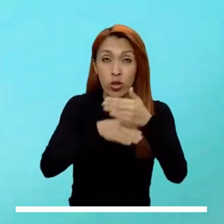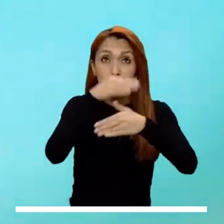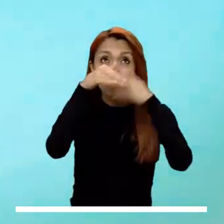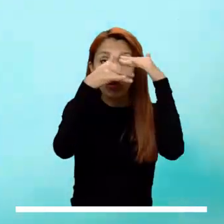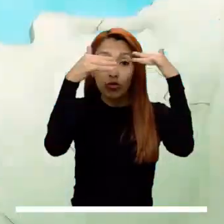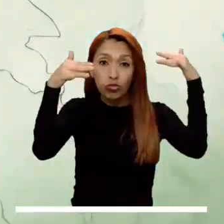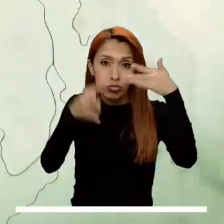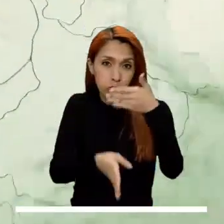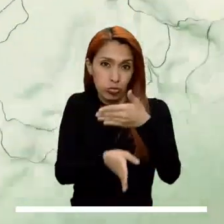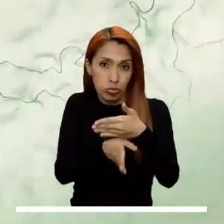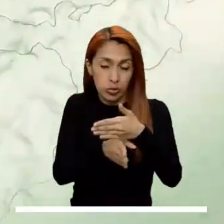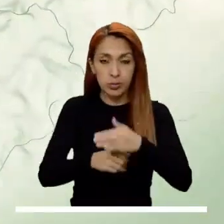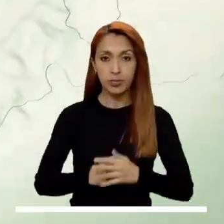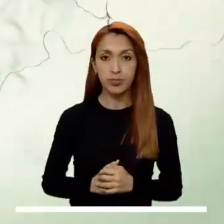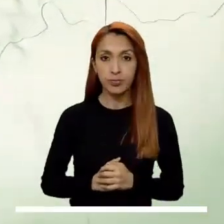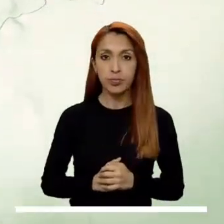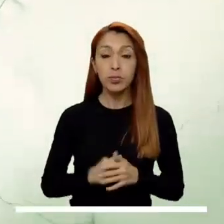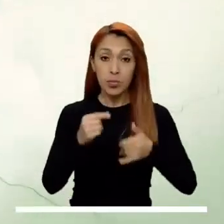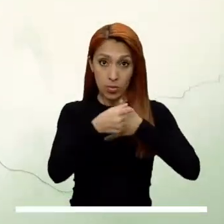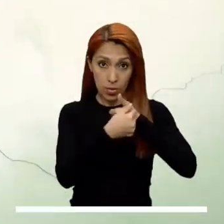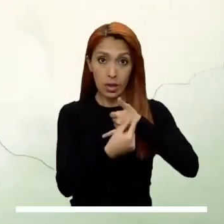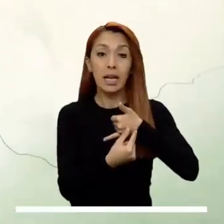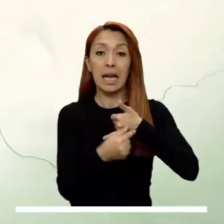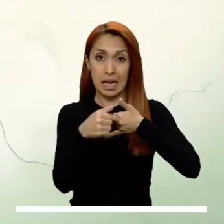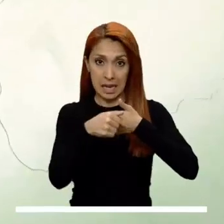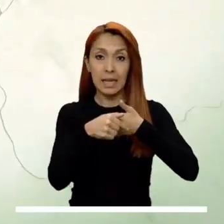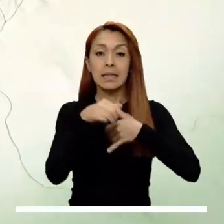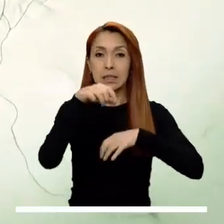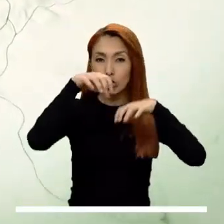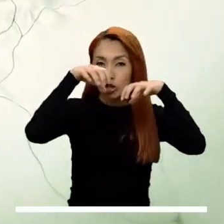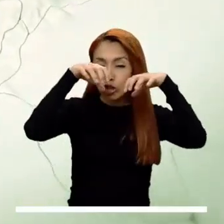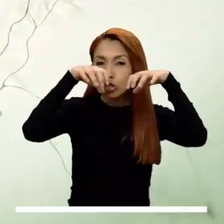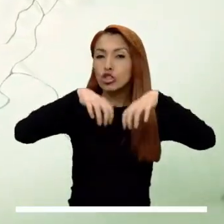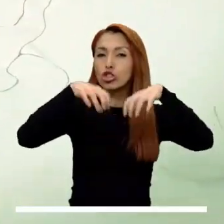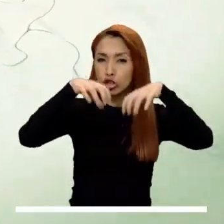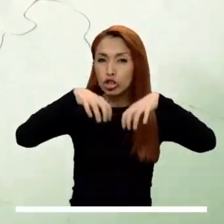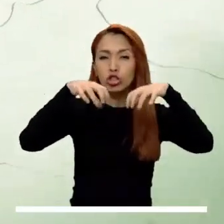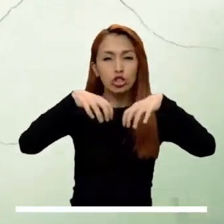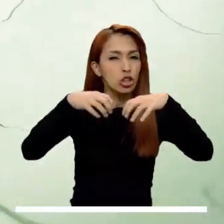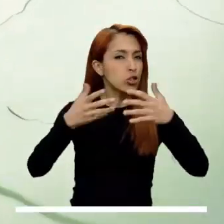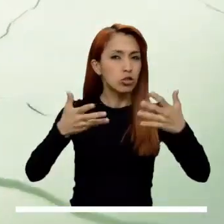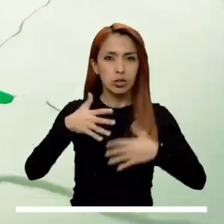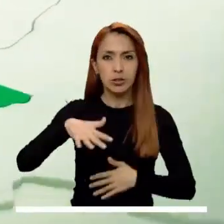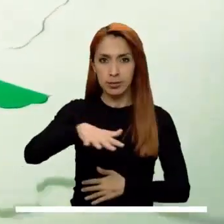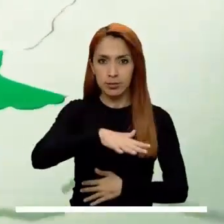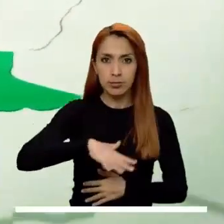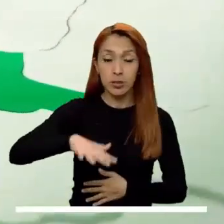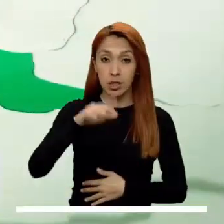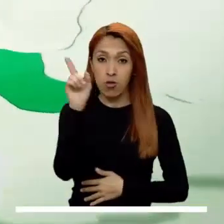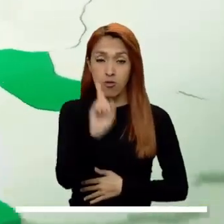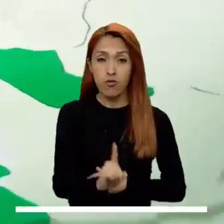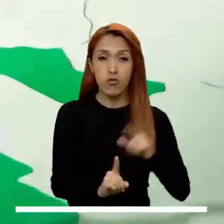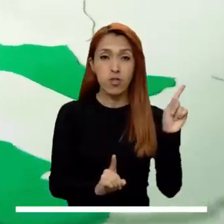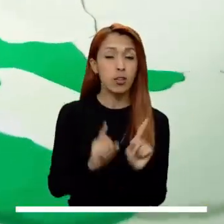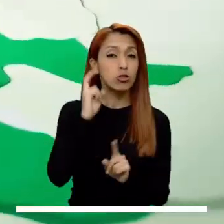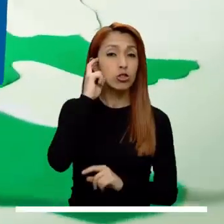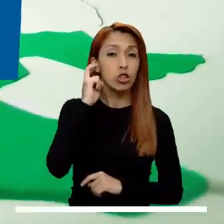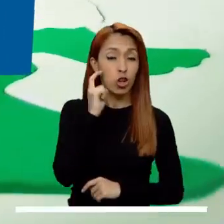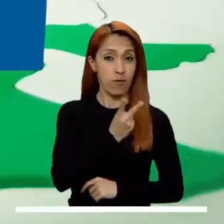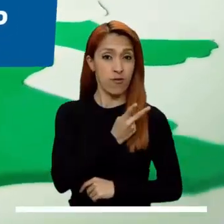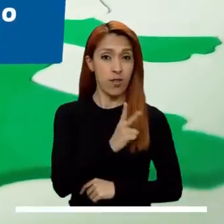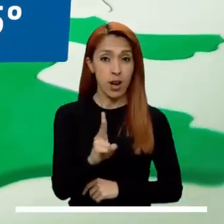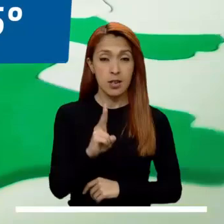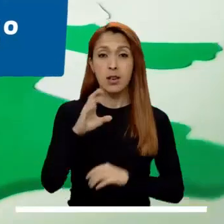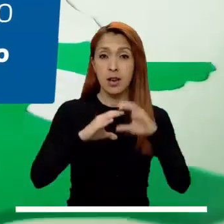mantenga estable. La costa pacífica estará bastante activa, pues promete lluvias y tormentas en Chocó,